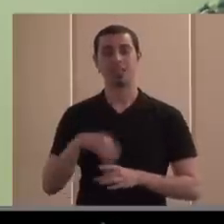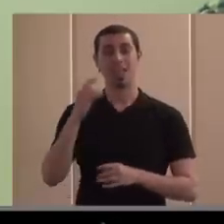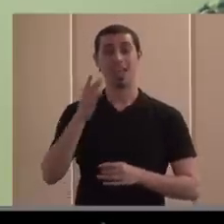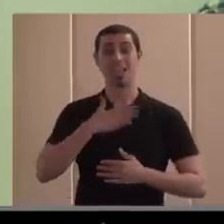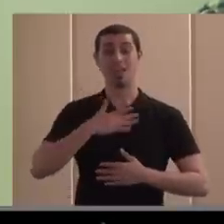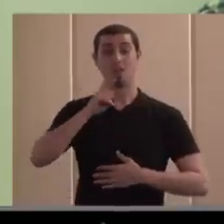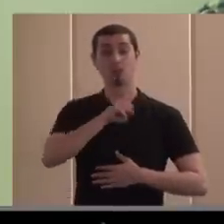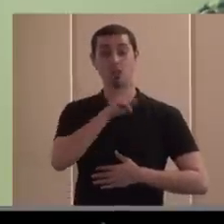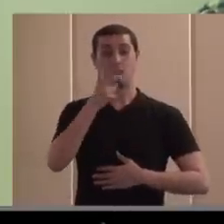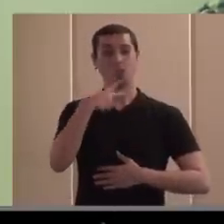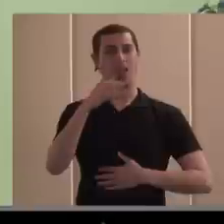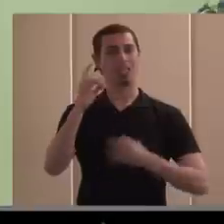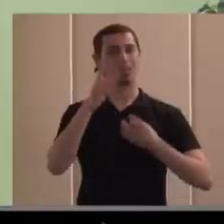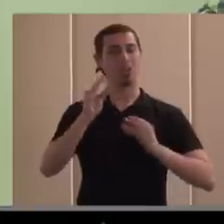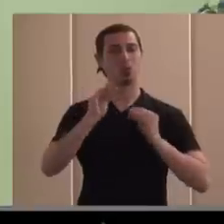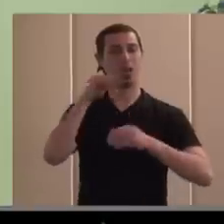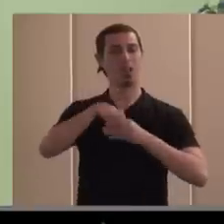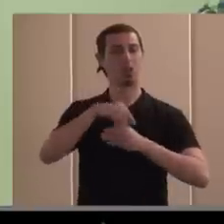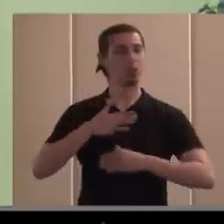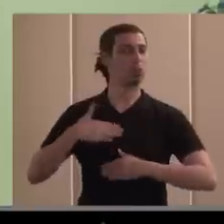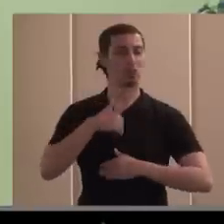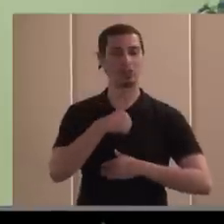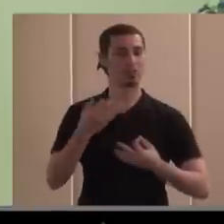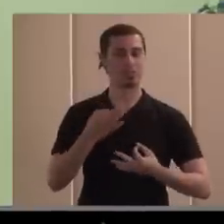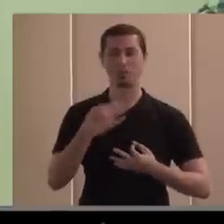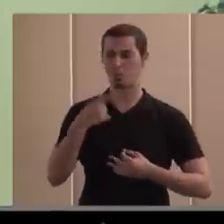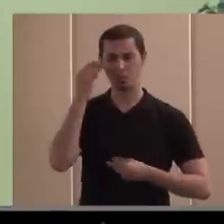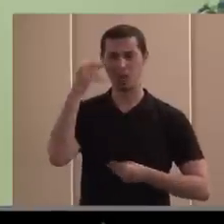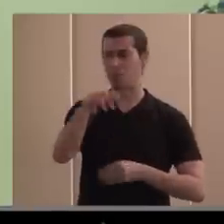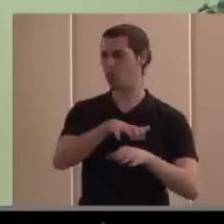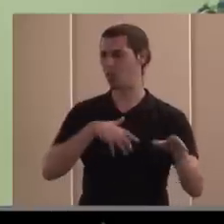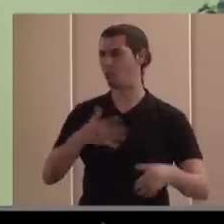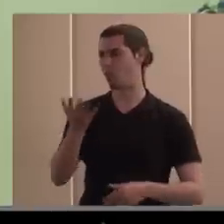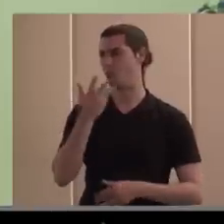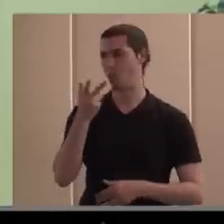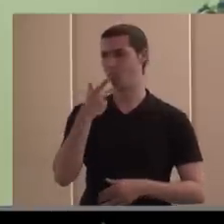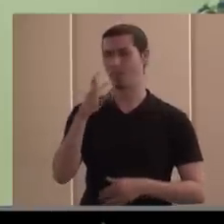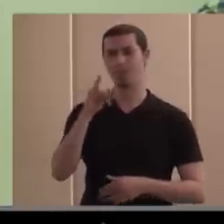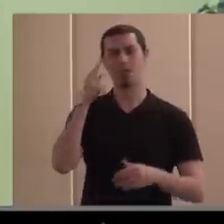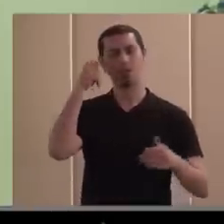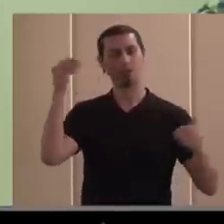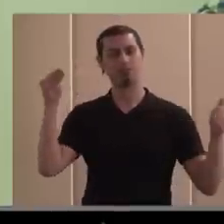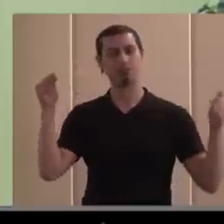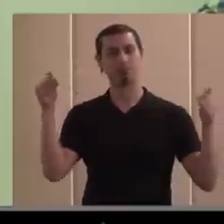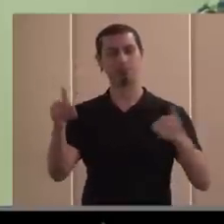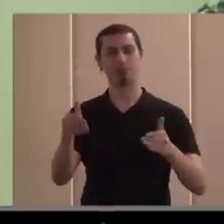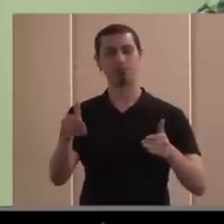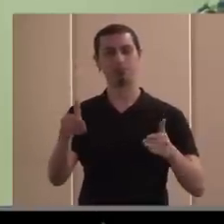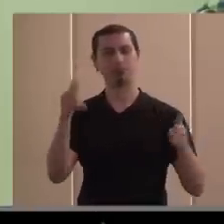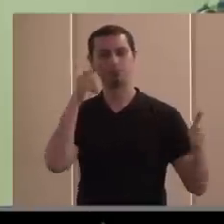fundación 11 un poco por explicaros también aunque yo creo que la mayoría lo conocéis pues se centra tanto en lo que es la